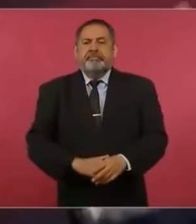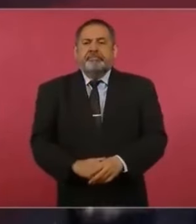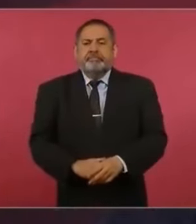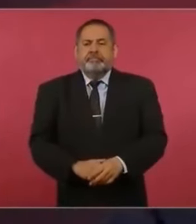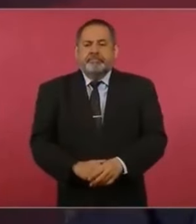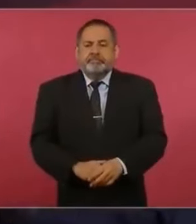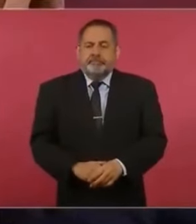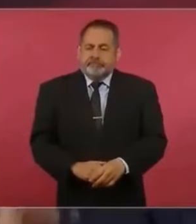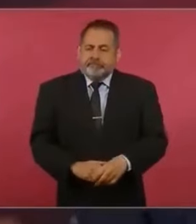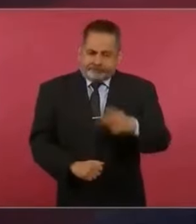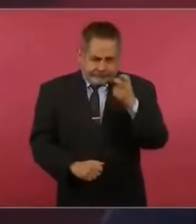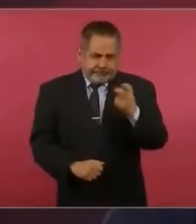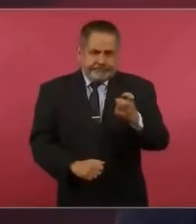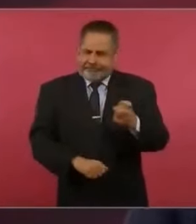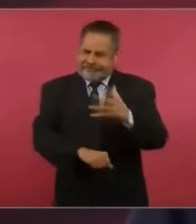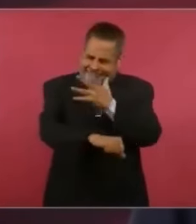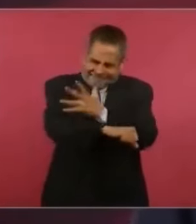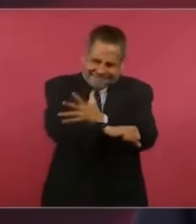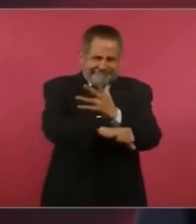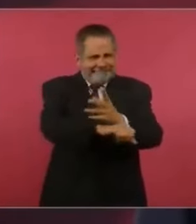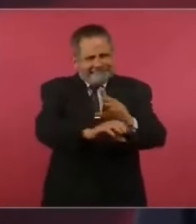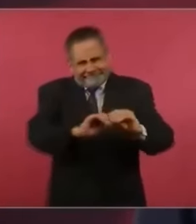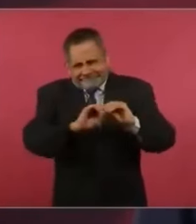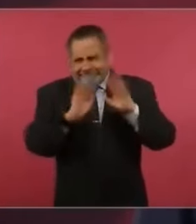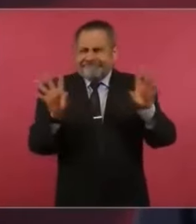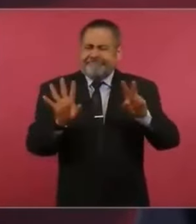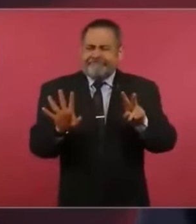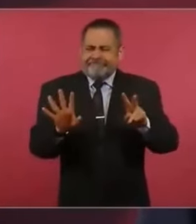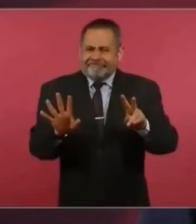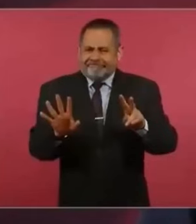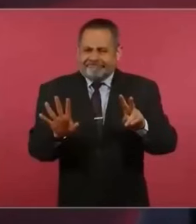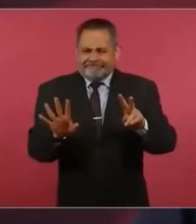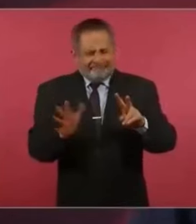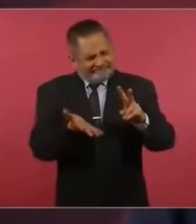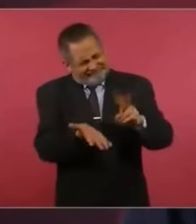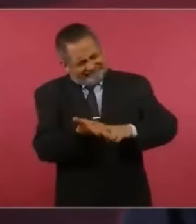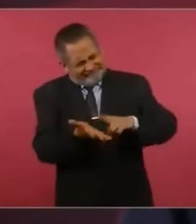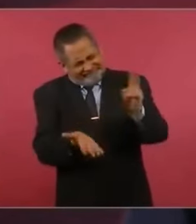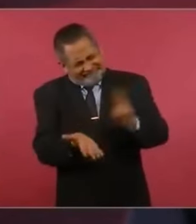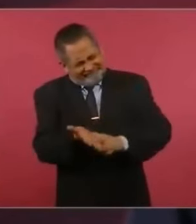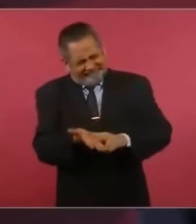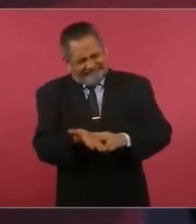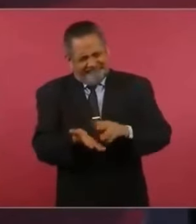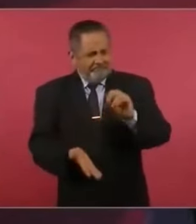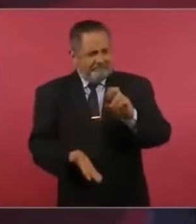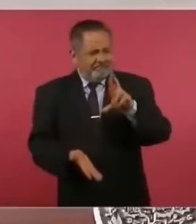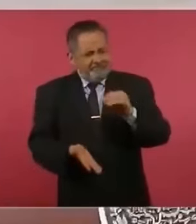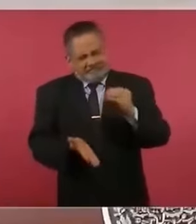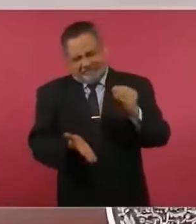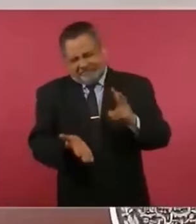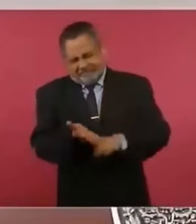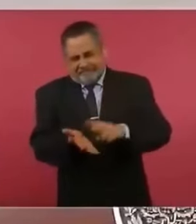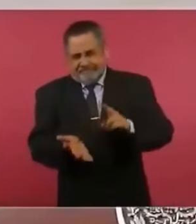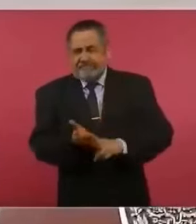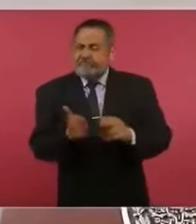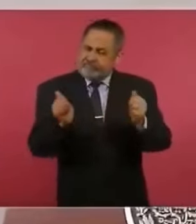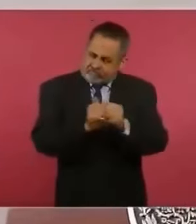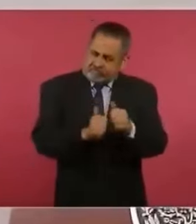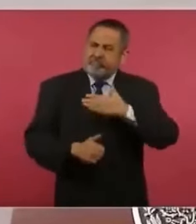Porque eso es transparencia, que es una regla de oro de la democracia. Además tiene que ver mucho con la justicia.